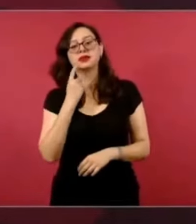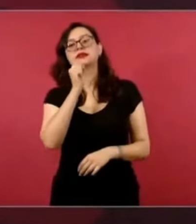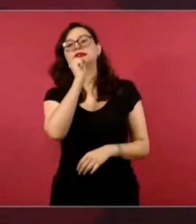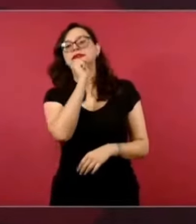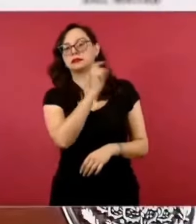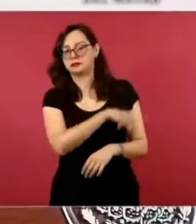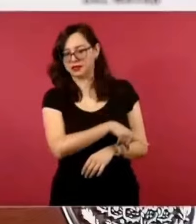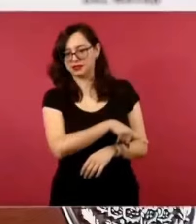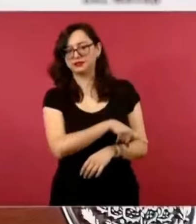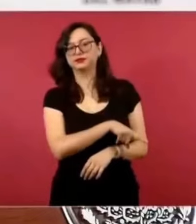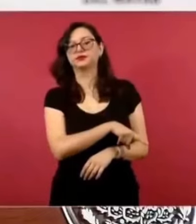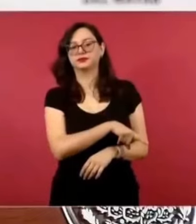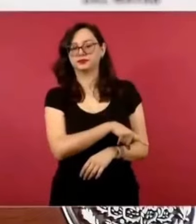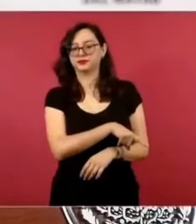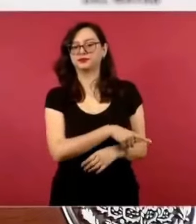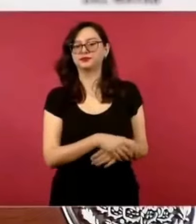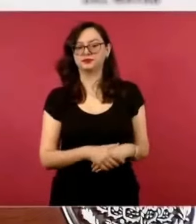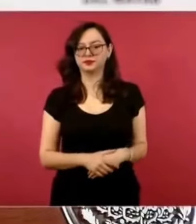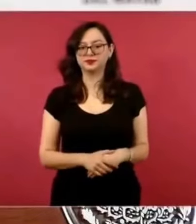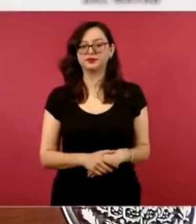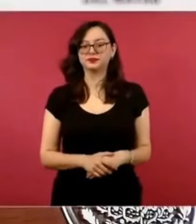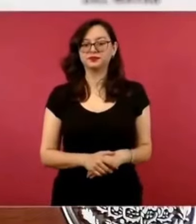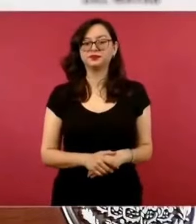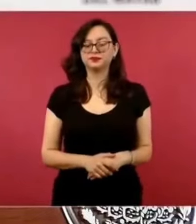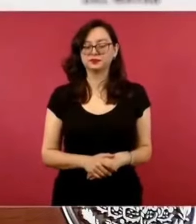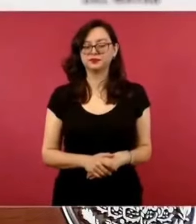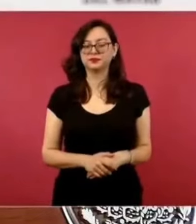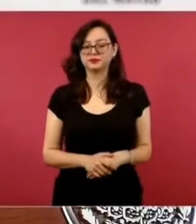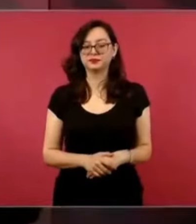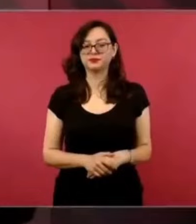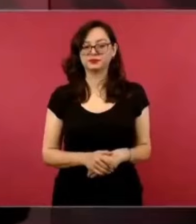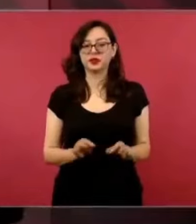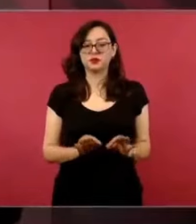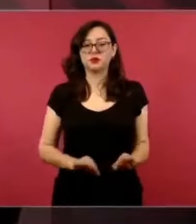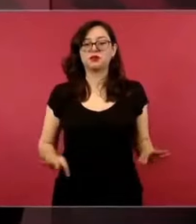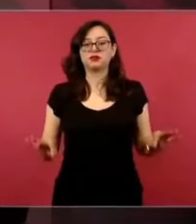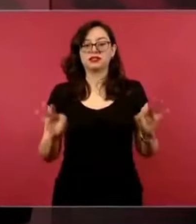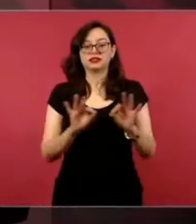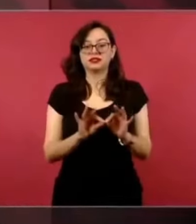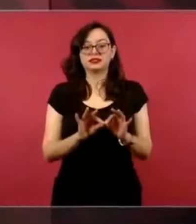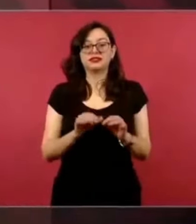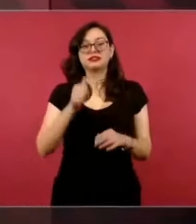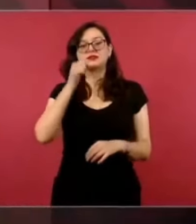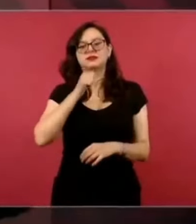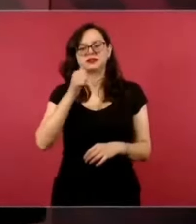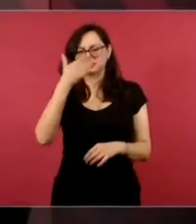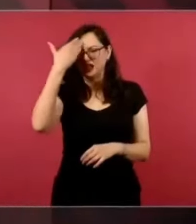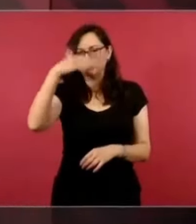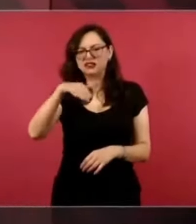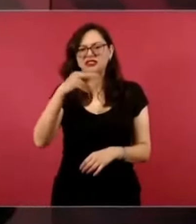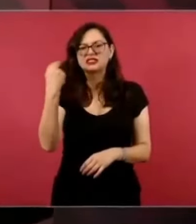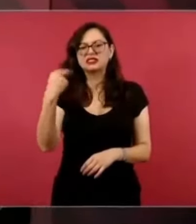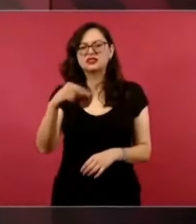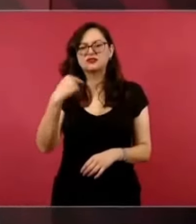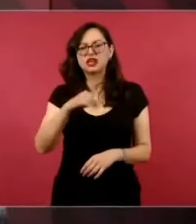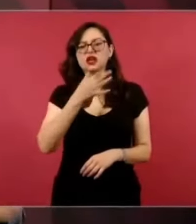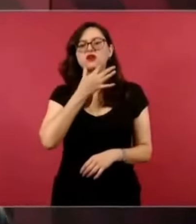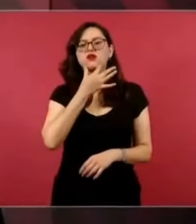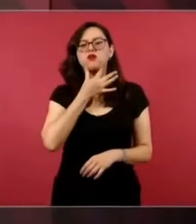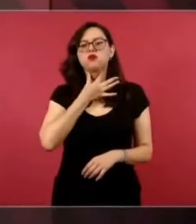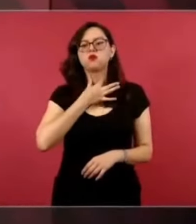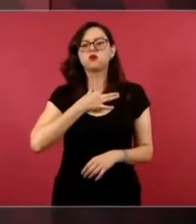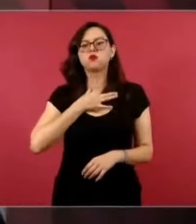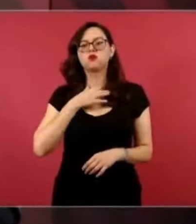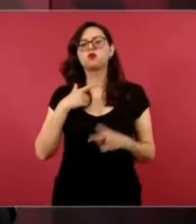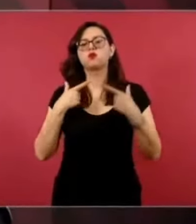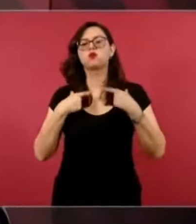importante agregarlo de cuello blanco, porque nada